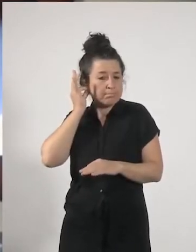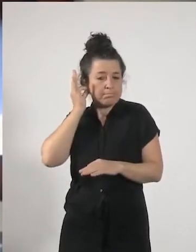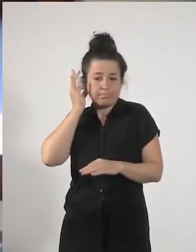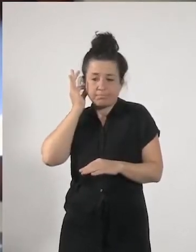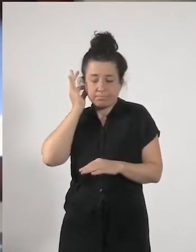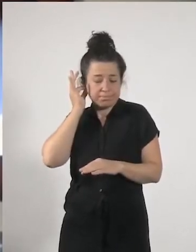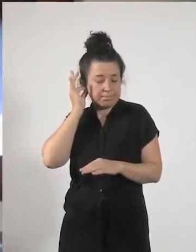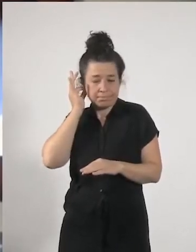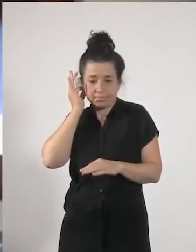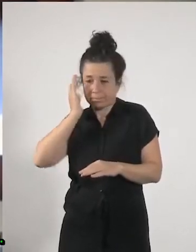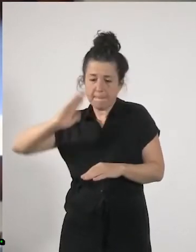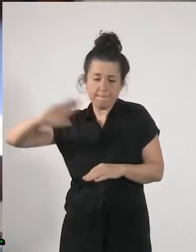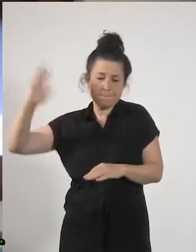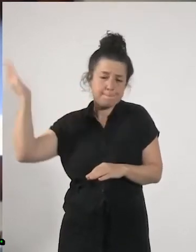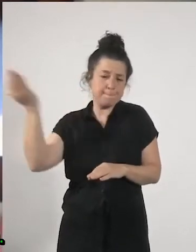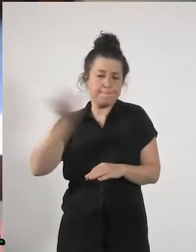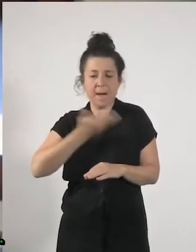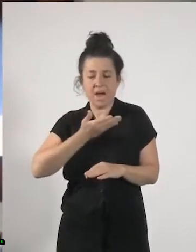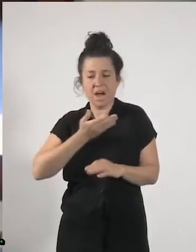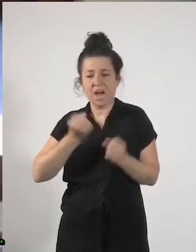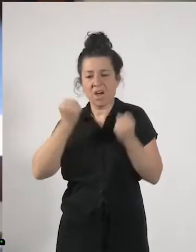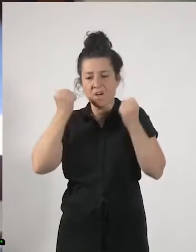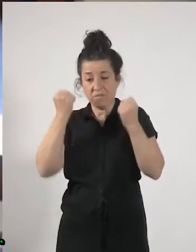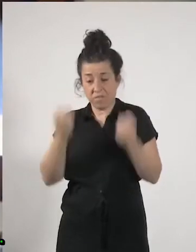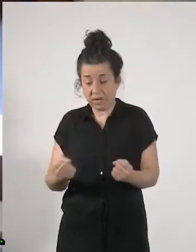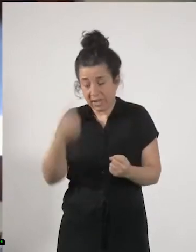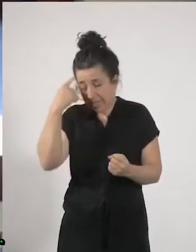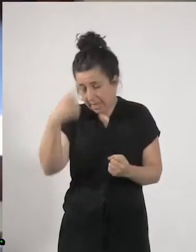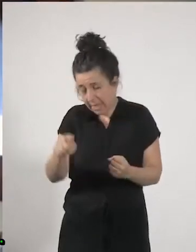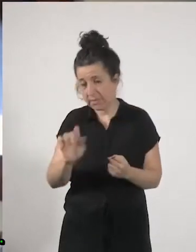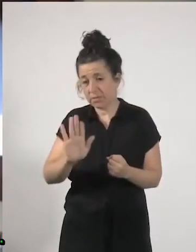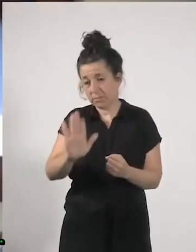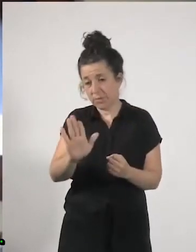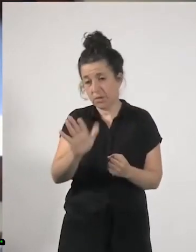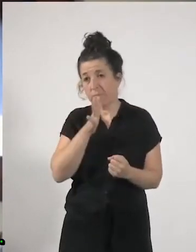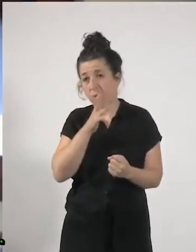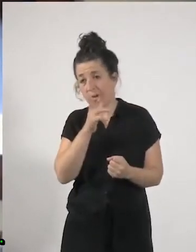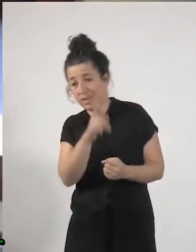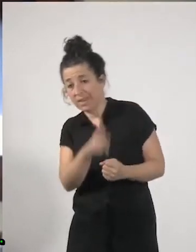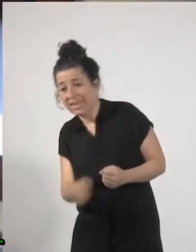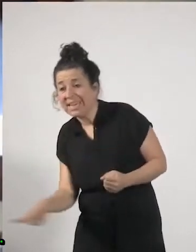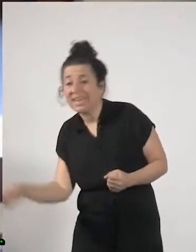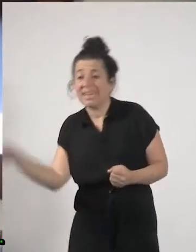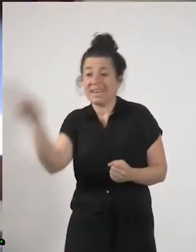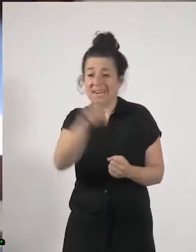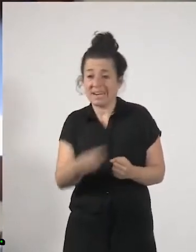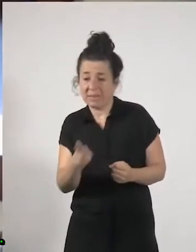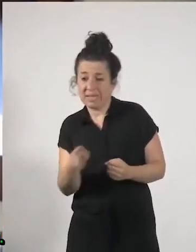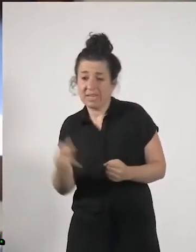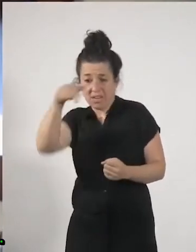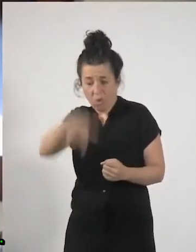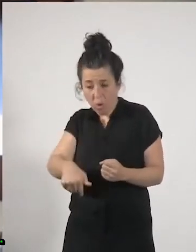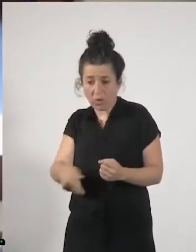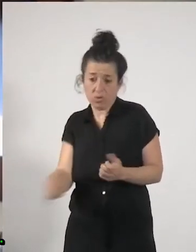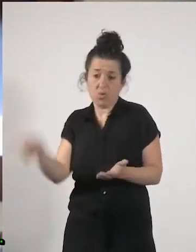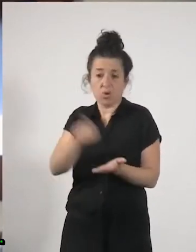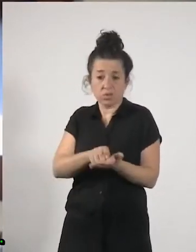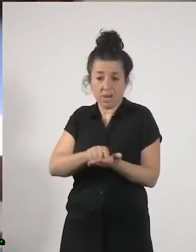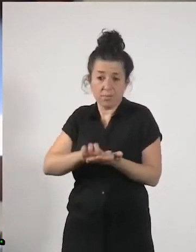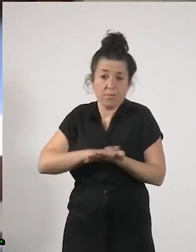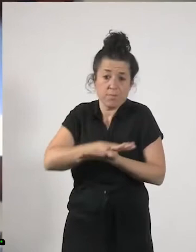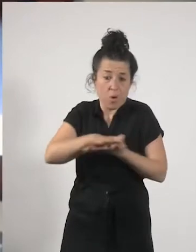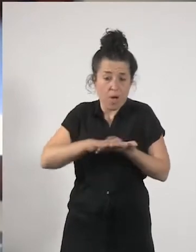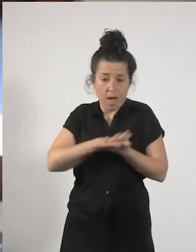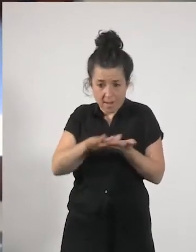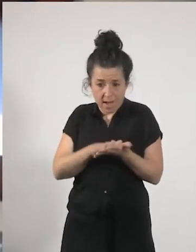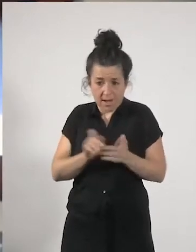desastroso como sabemos pero por ponerlo por traerlo aquí a presencia